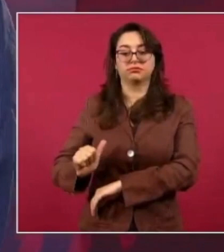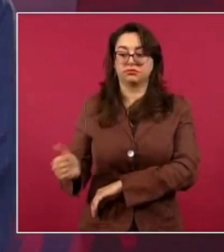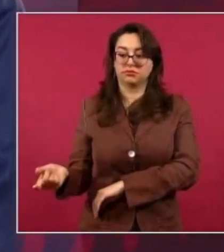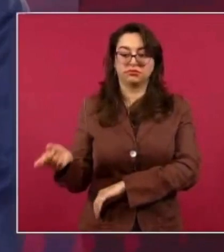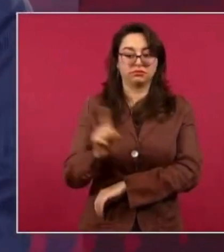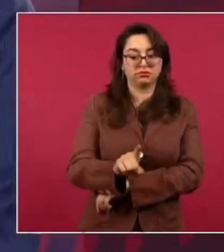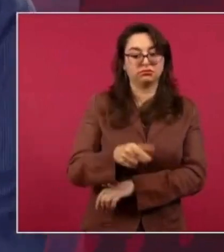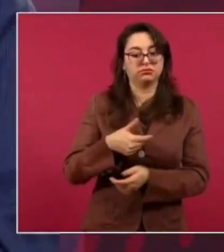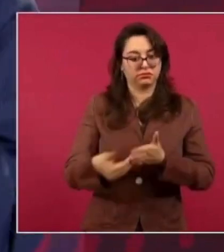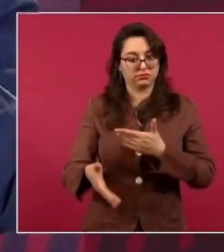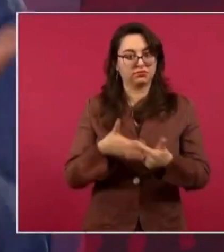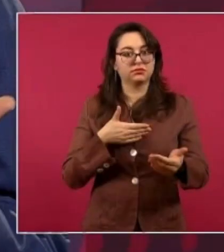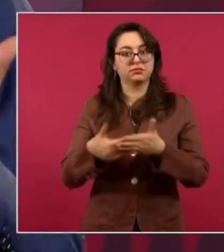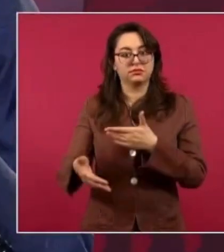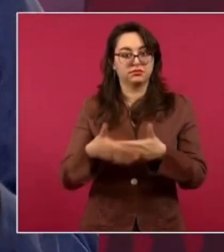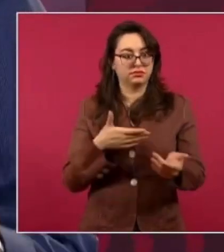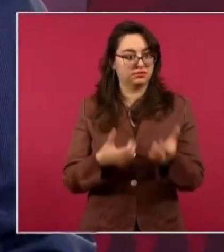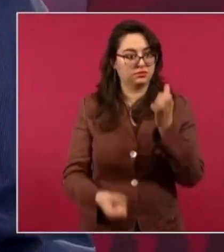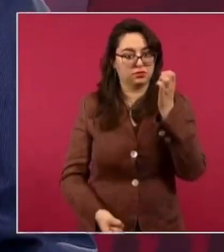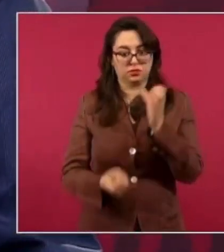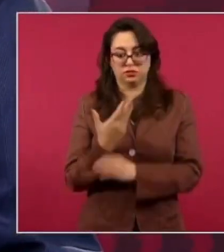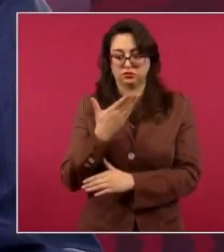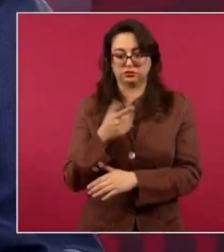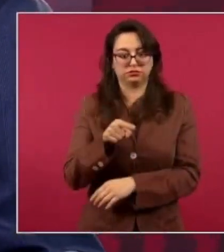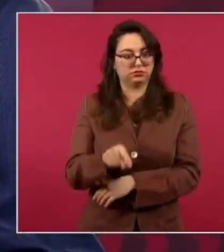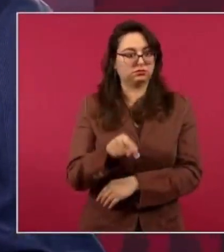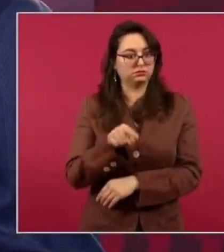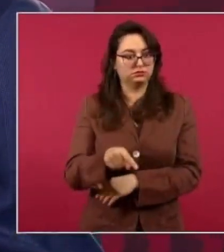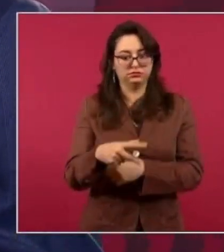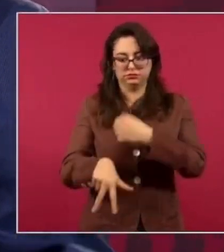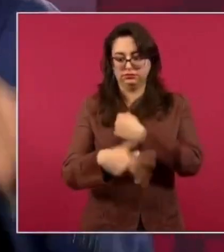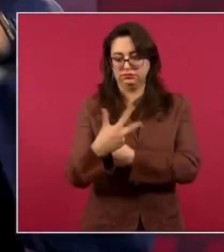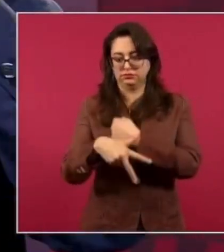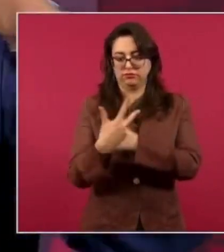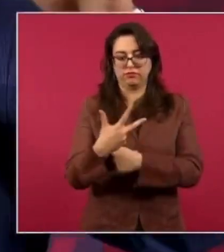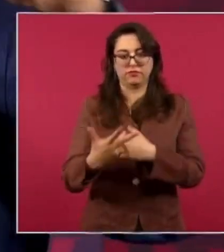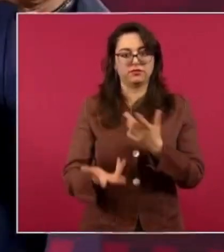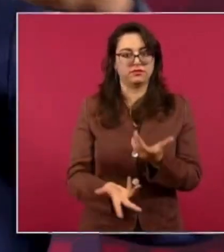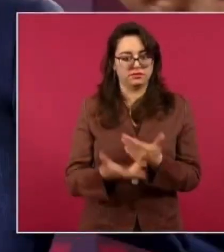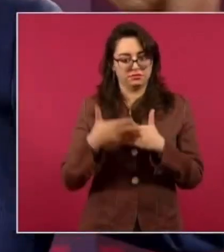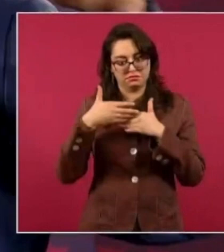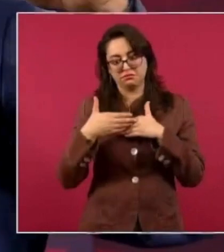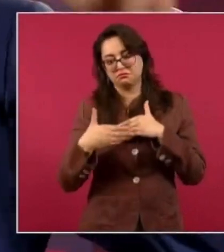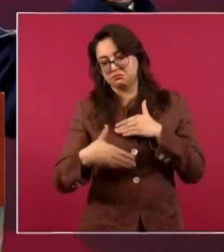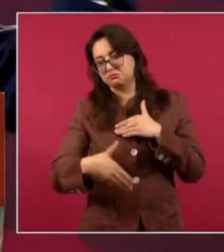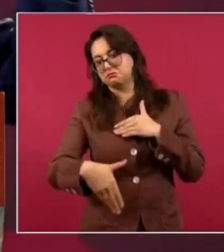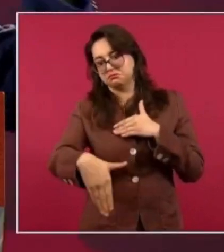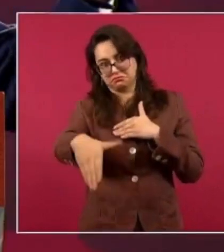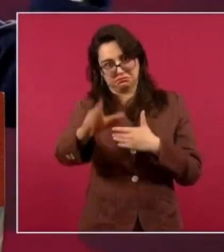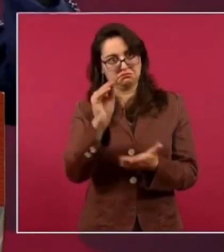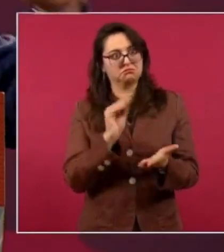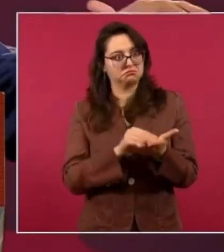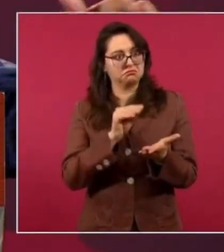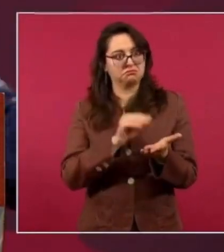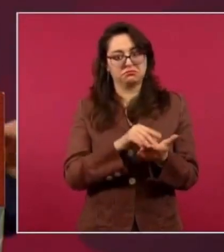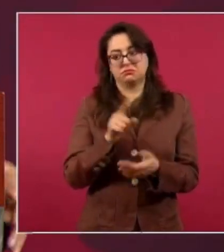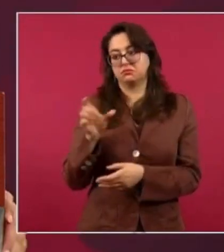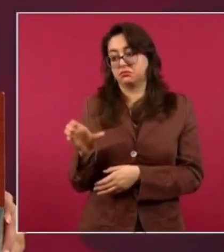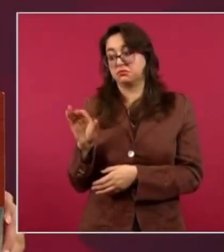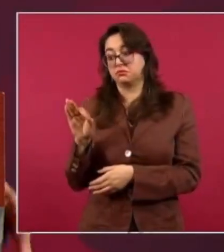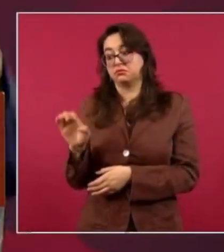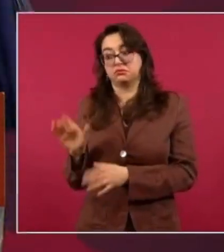O sea, son más nuevas que el promedio de las plantas de la Comisión Federal de Electricidad.